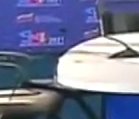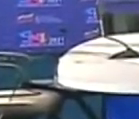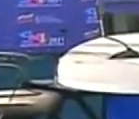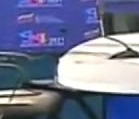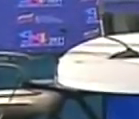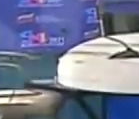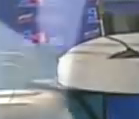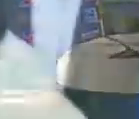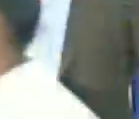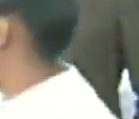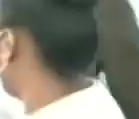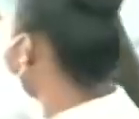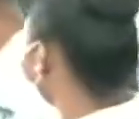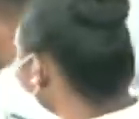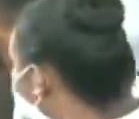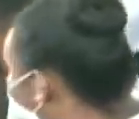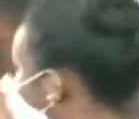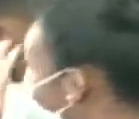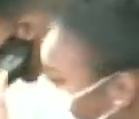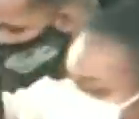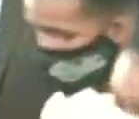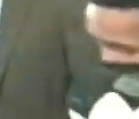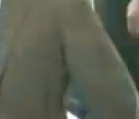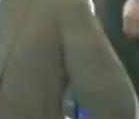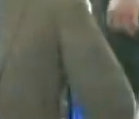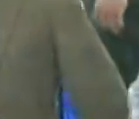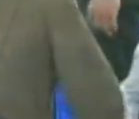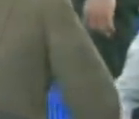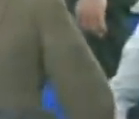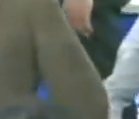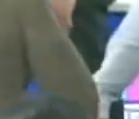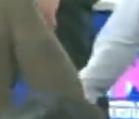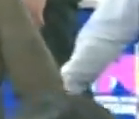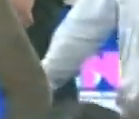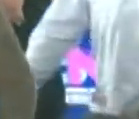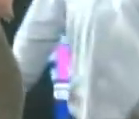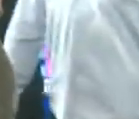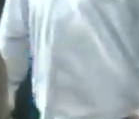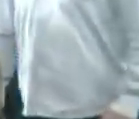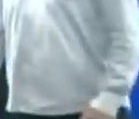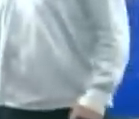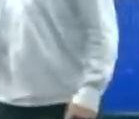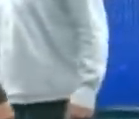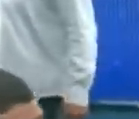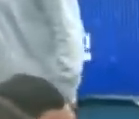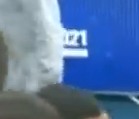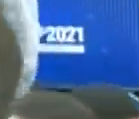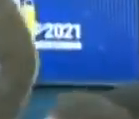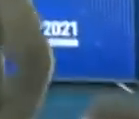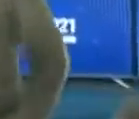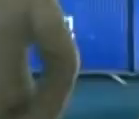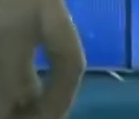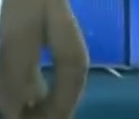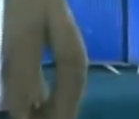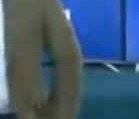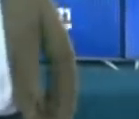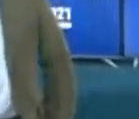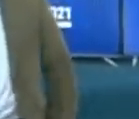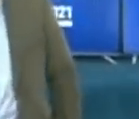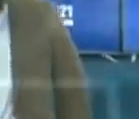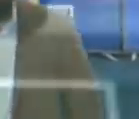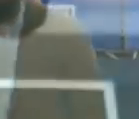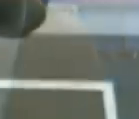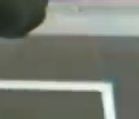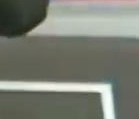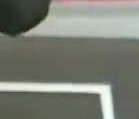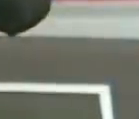del presupuesto de la nación al ámbito social de los cuales el presupuesto se incrementó